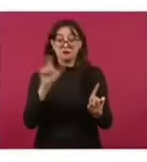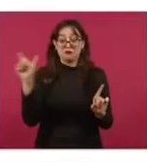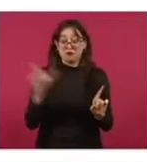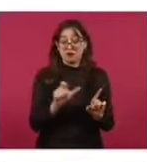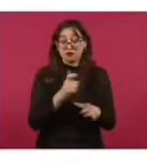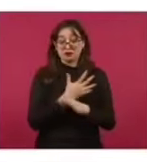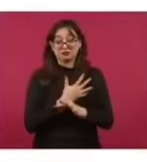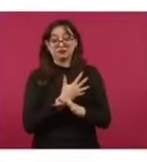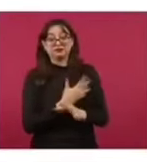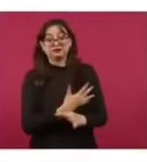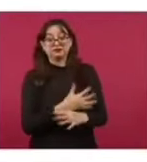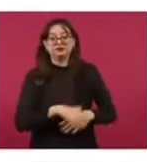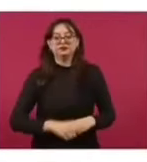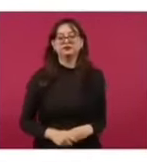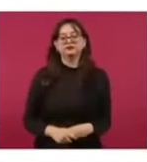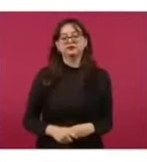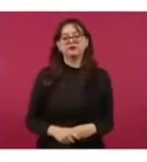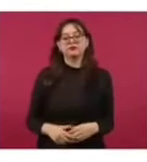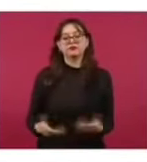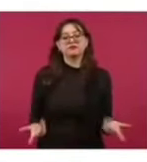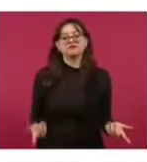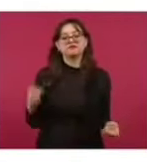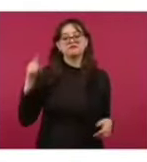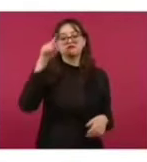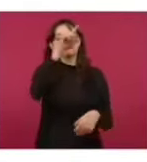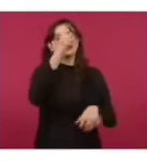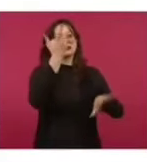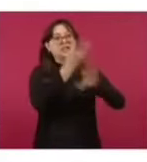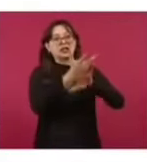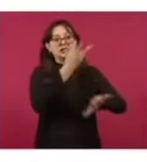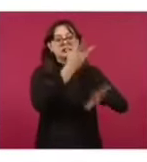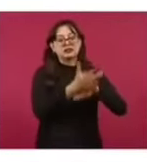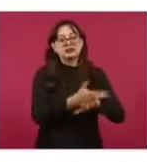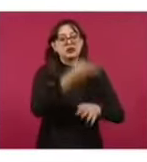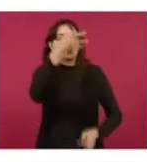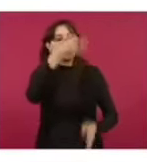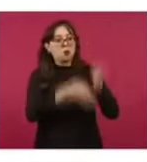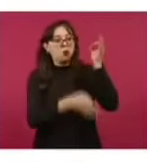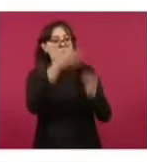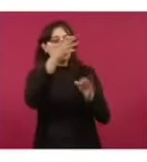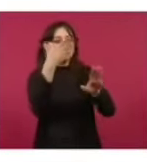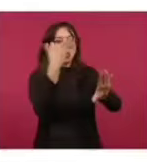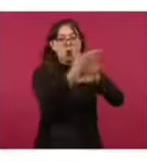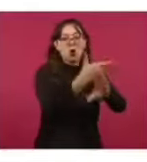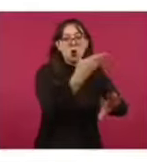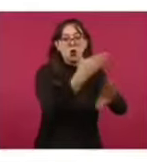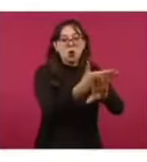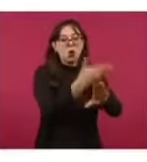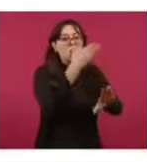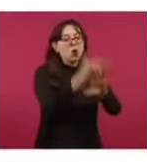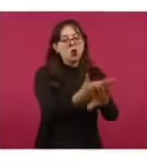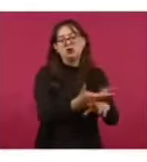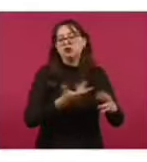parece la piñata de la justicia morena y Estados Unidos parecen aves de rapiña haciendo leña del árbol caído.